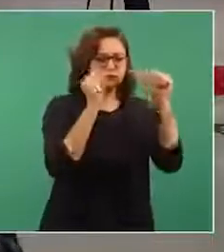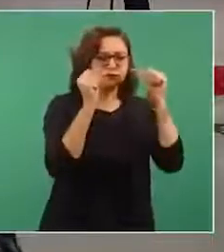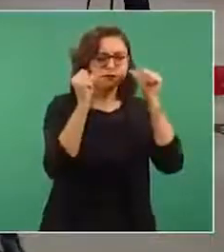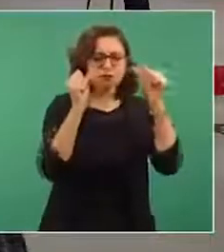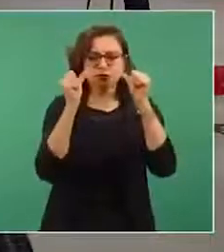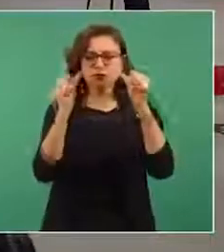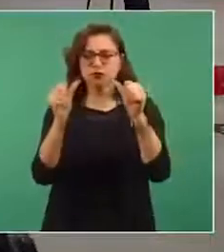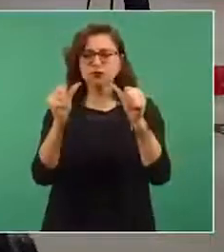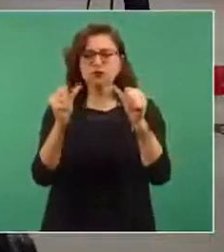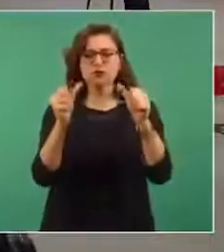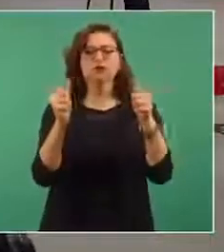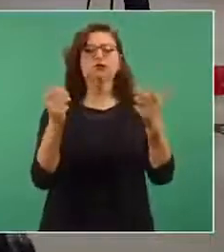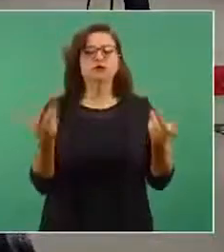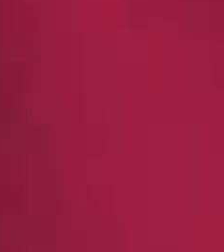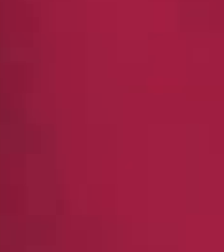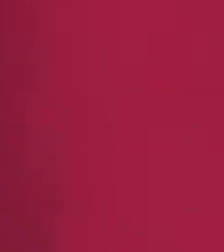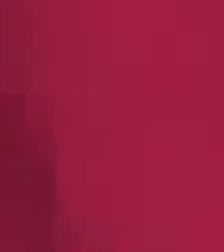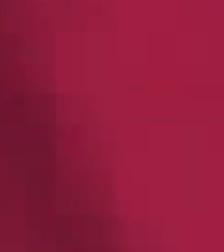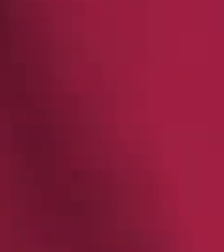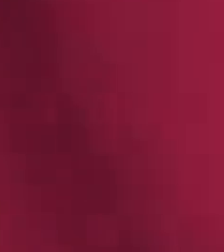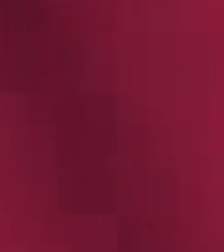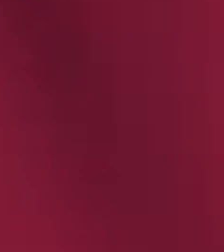atienda y se resuelva.